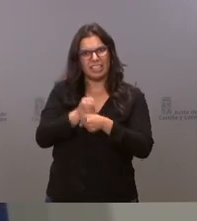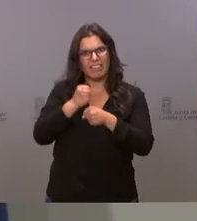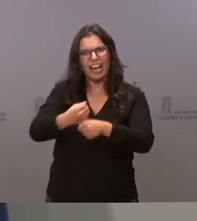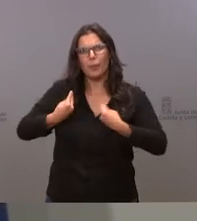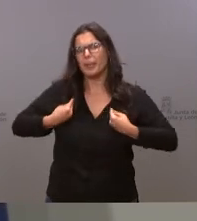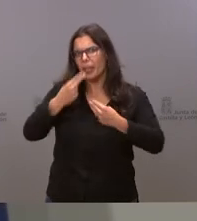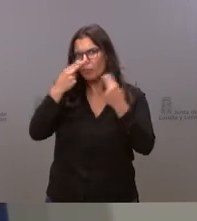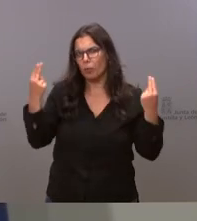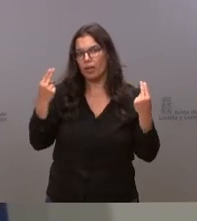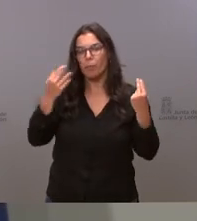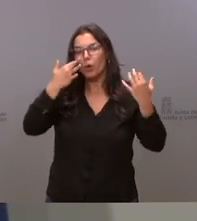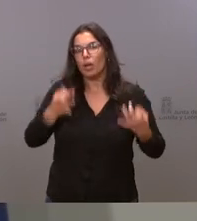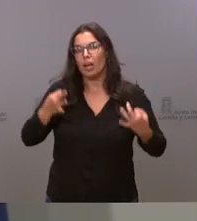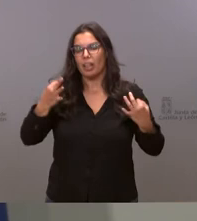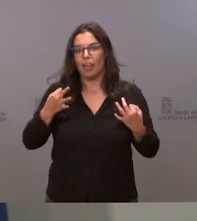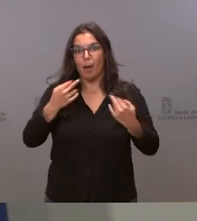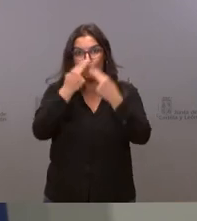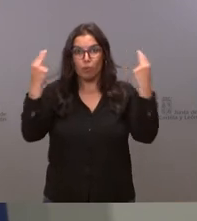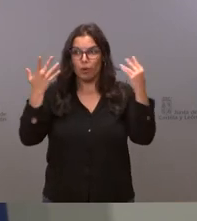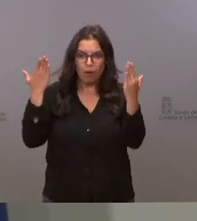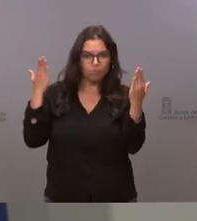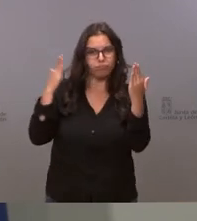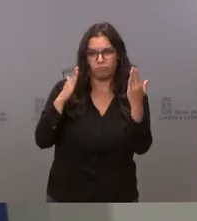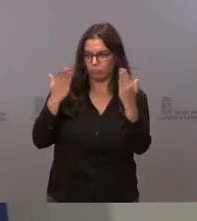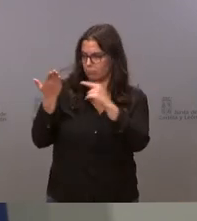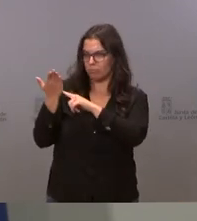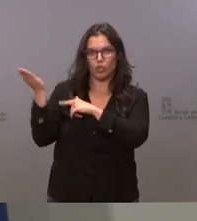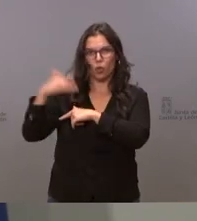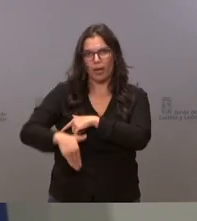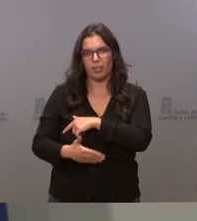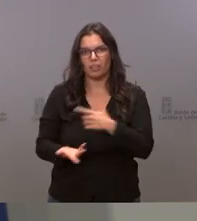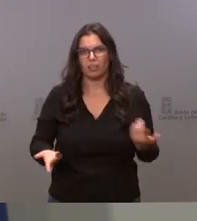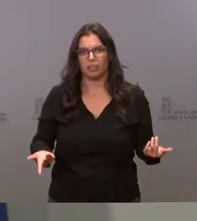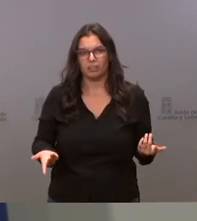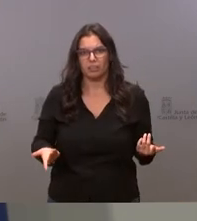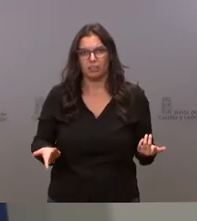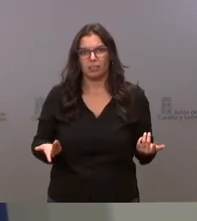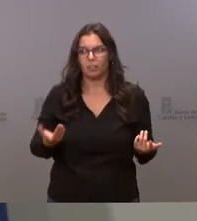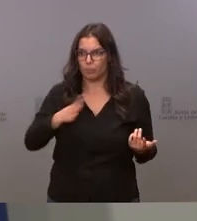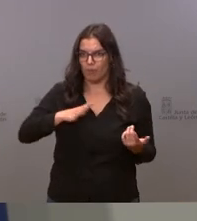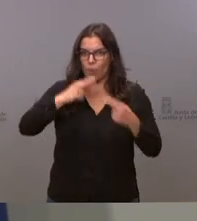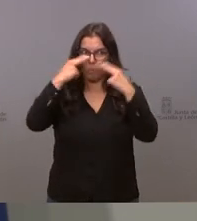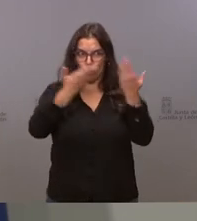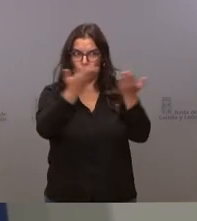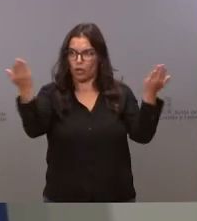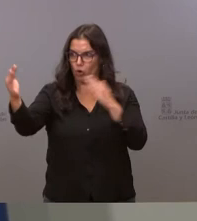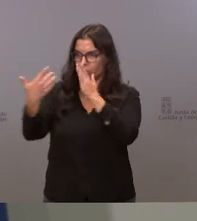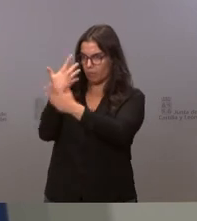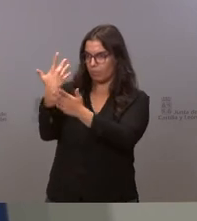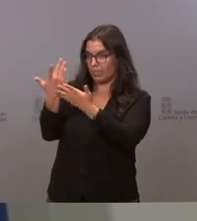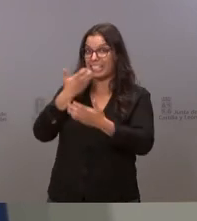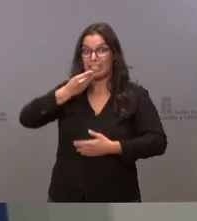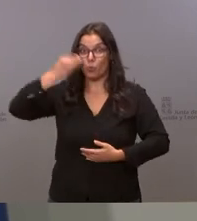incapaz de confrontar públicamente su propuesta confronten públicamente su propuesta si es tan buena